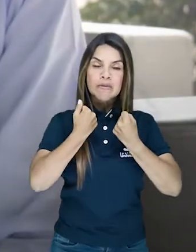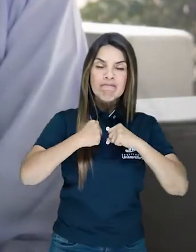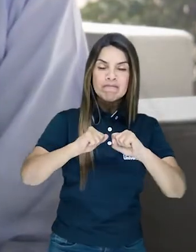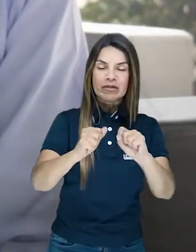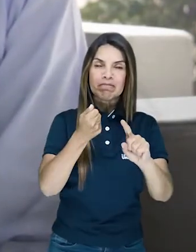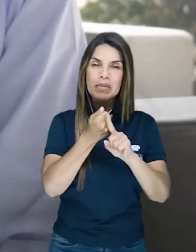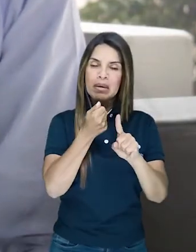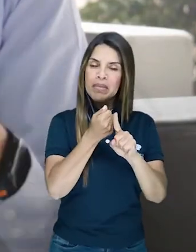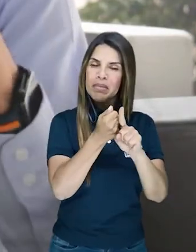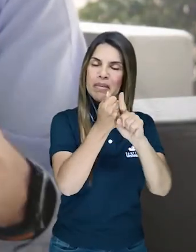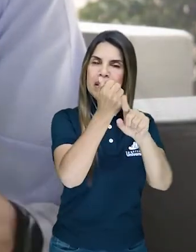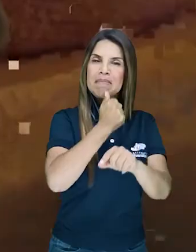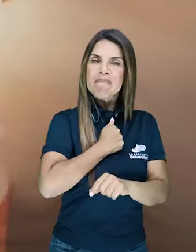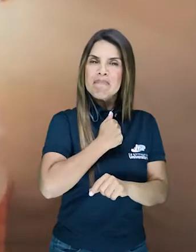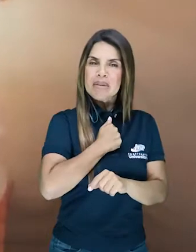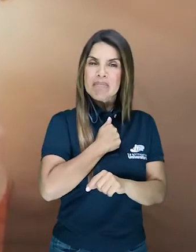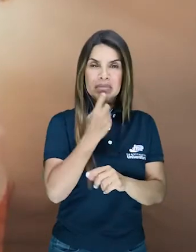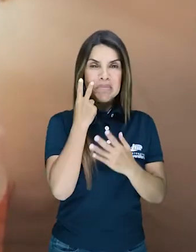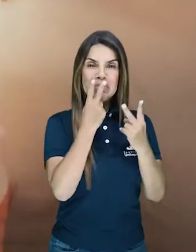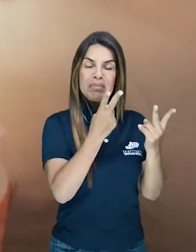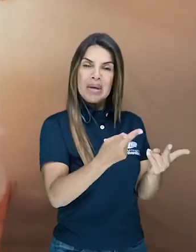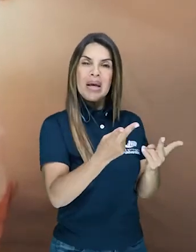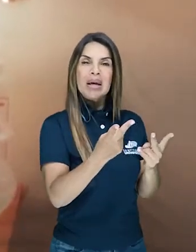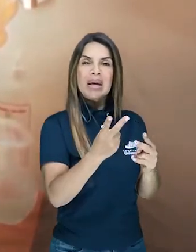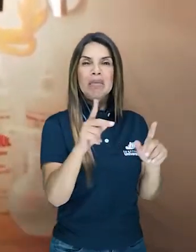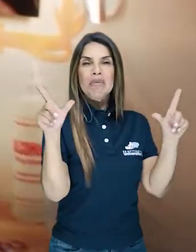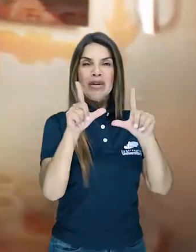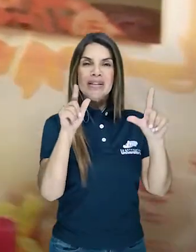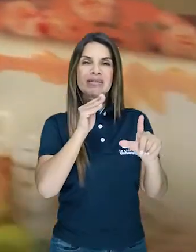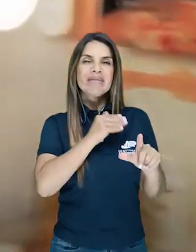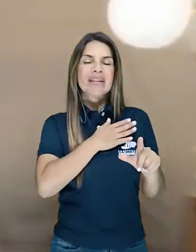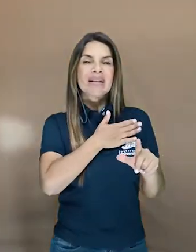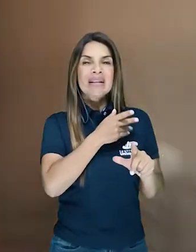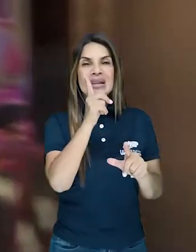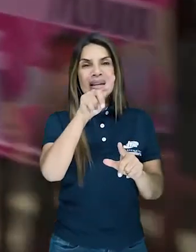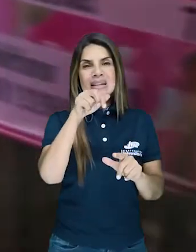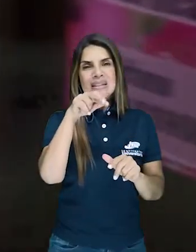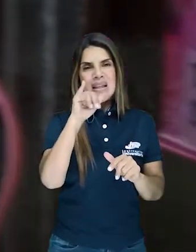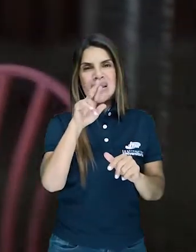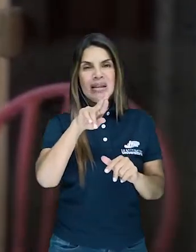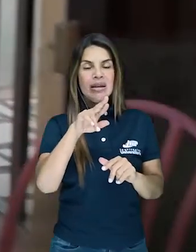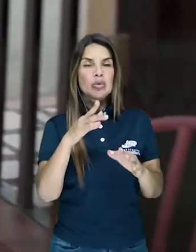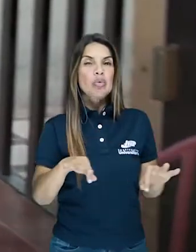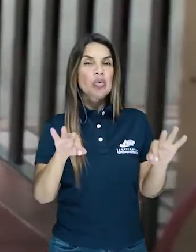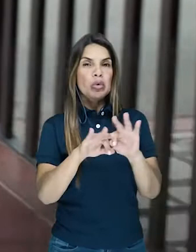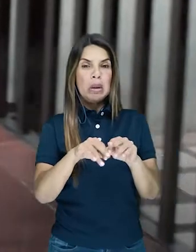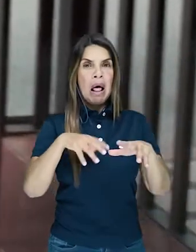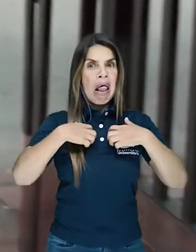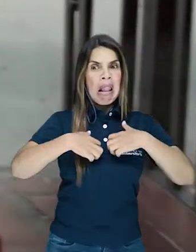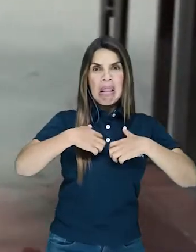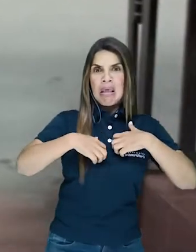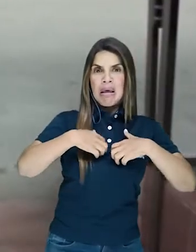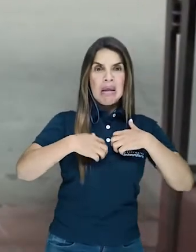grandes. Es una mujer que se reta ella misma y lo pudimos ver en Sentir. En Sentir vimos una Gabriela que no le dio miedo